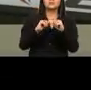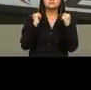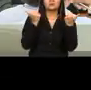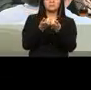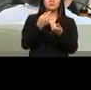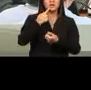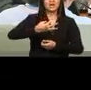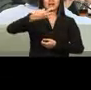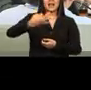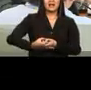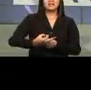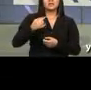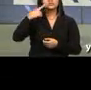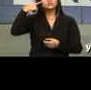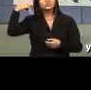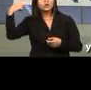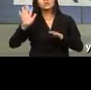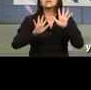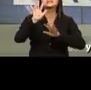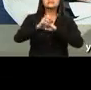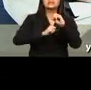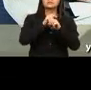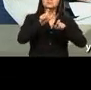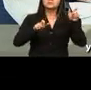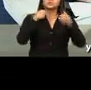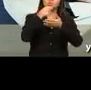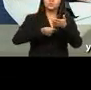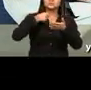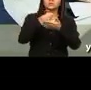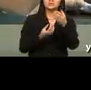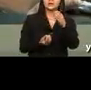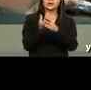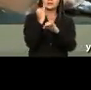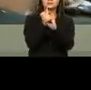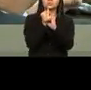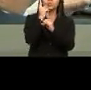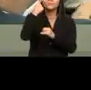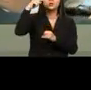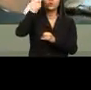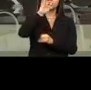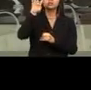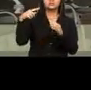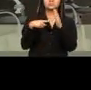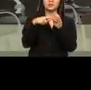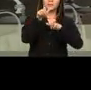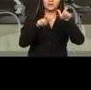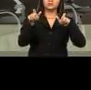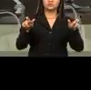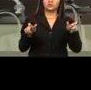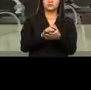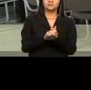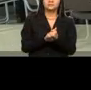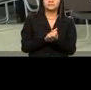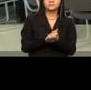del Banco del IES, los asambleístas hicieron realidad una aspiración de más de 15 años, institución creada en beneficio de 1.400